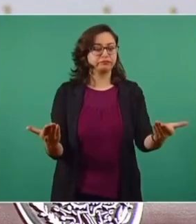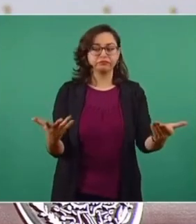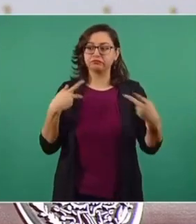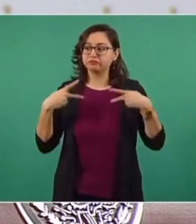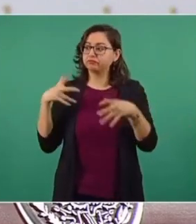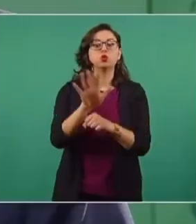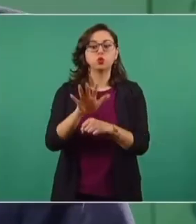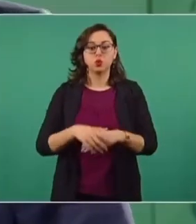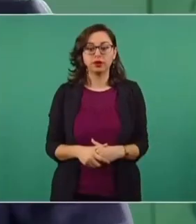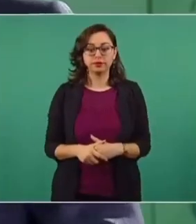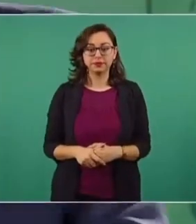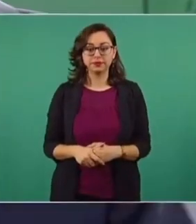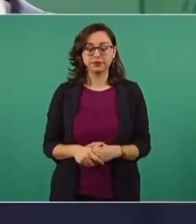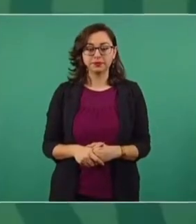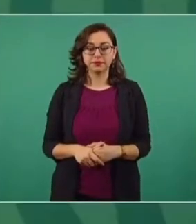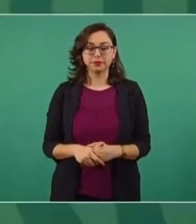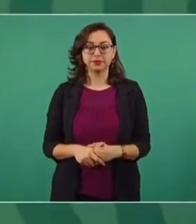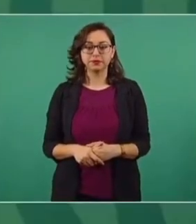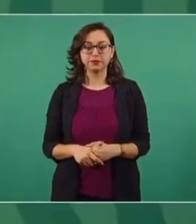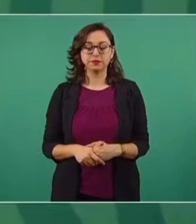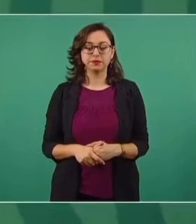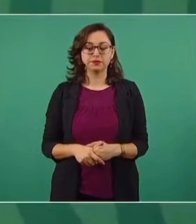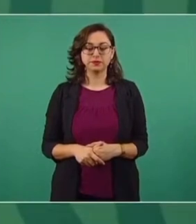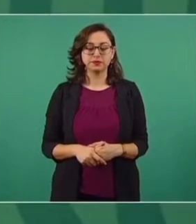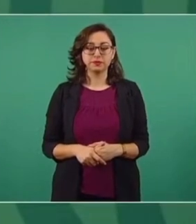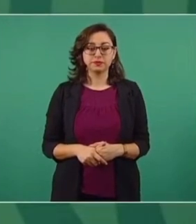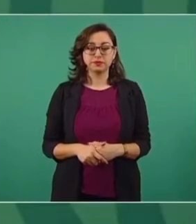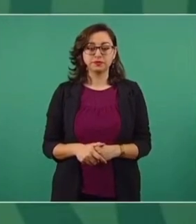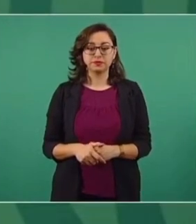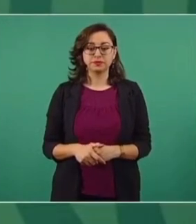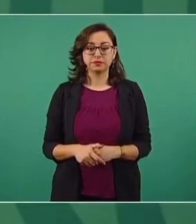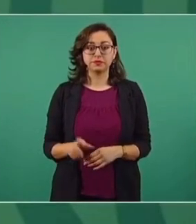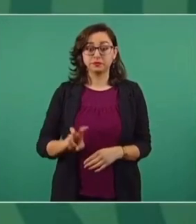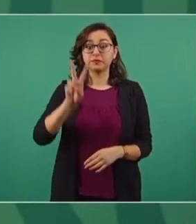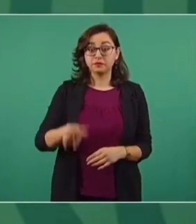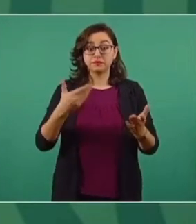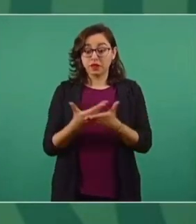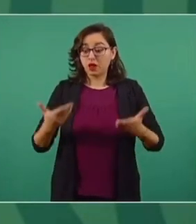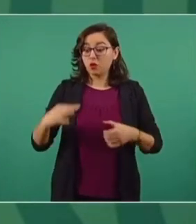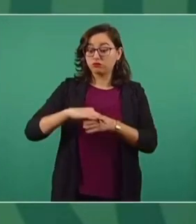sobre todo en la elección federal. Yo agradezco mucho porque, como resultado de esta elección,